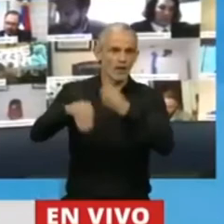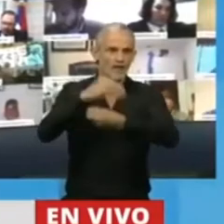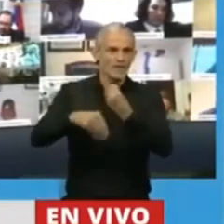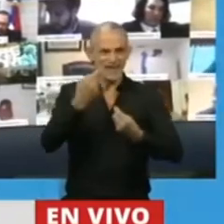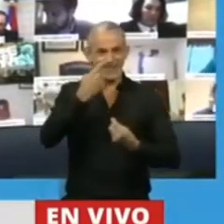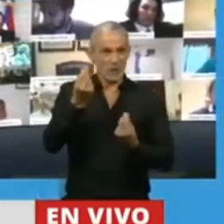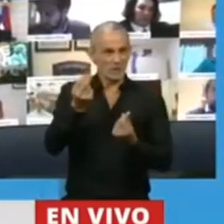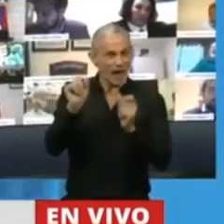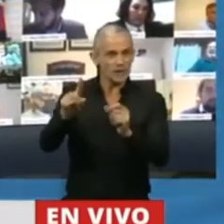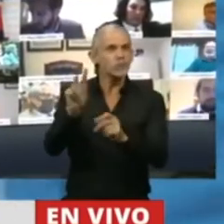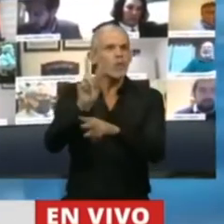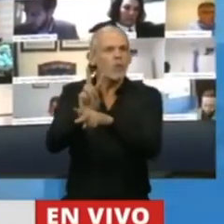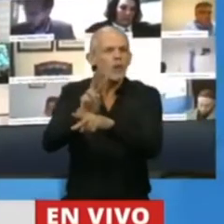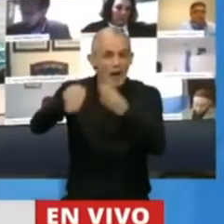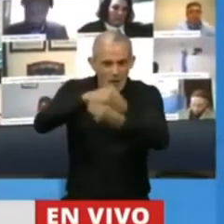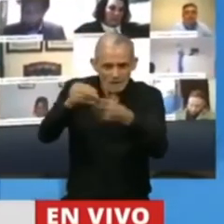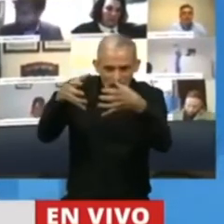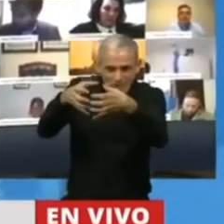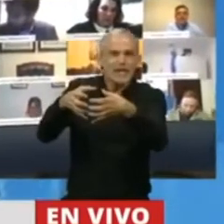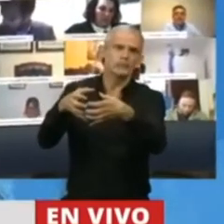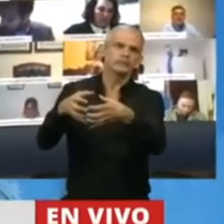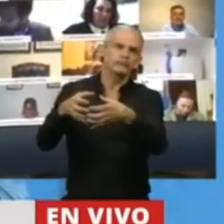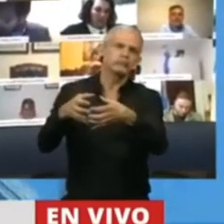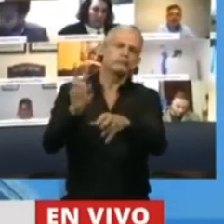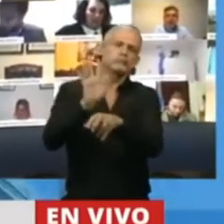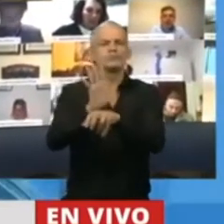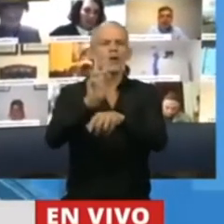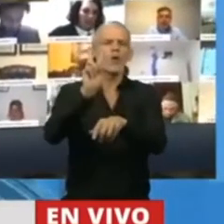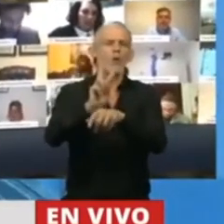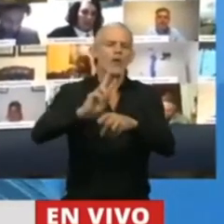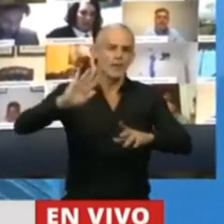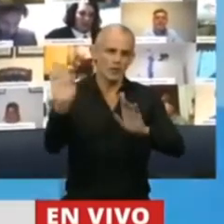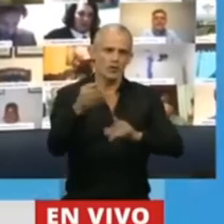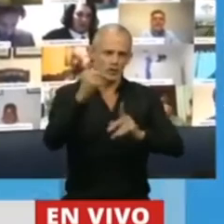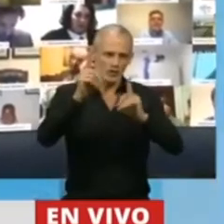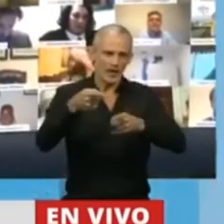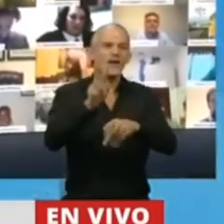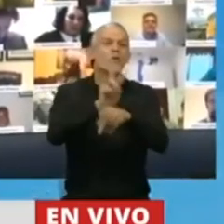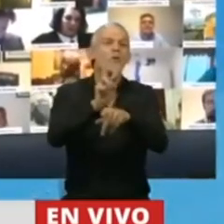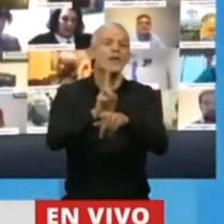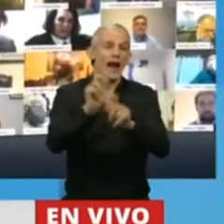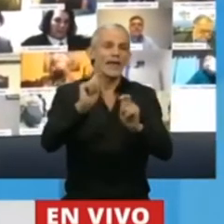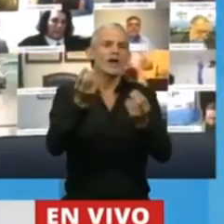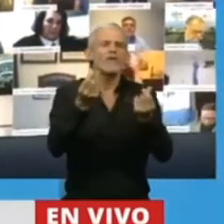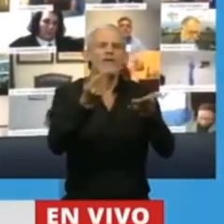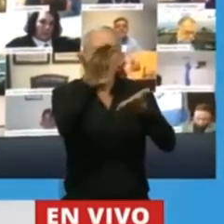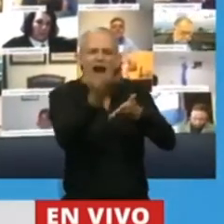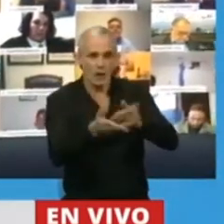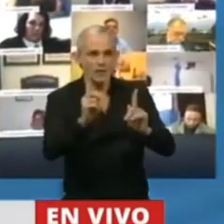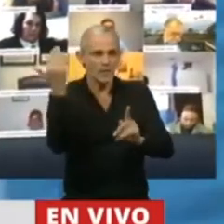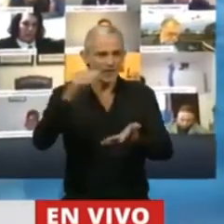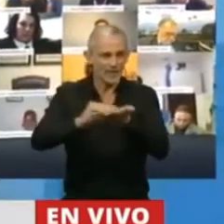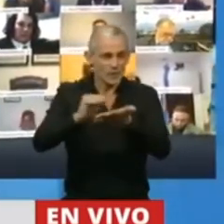familia vamos a poder proteger esto tan sagrado que hemos resuelto cuidar como valor que decía la